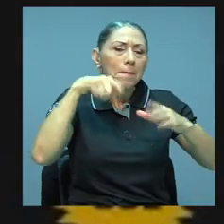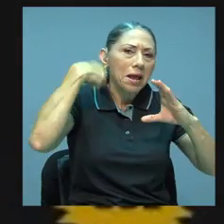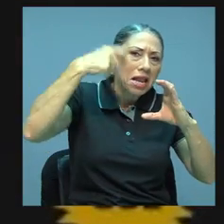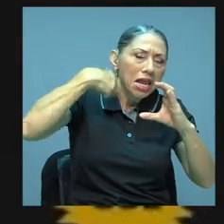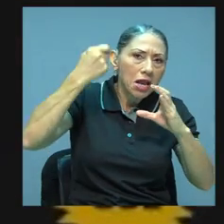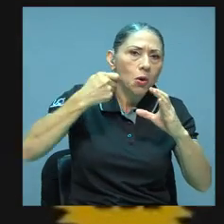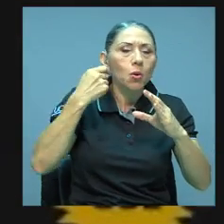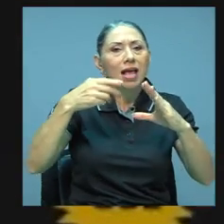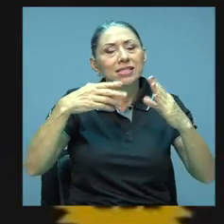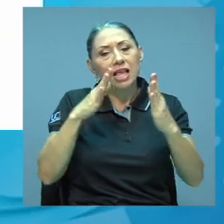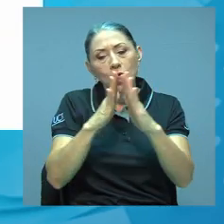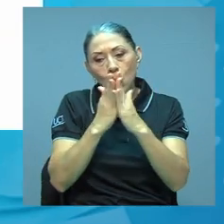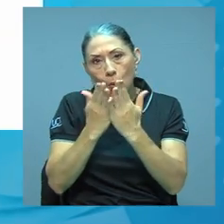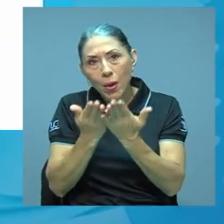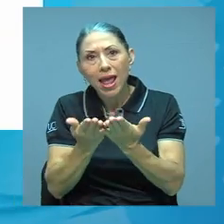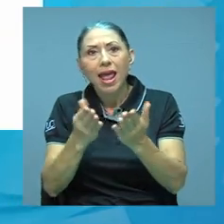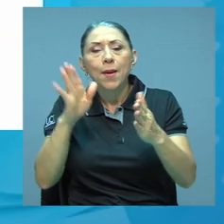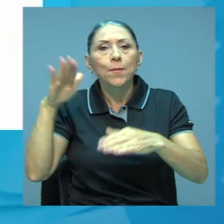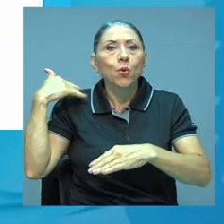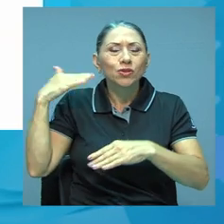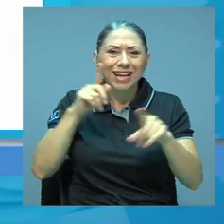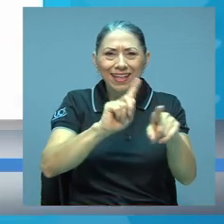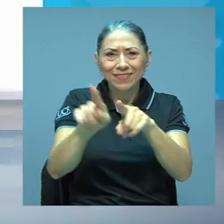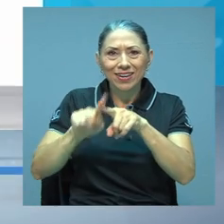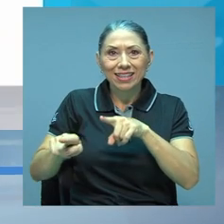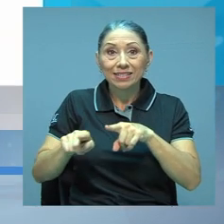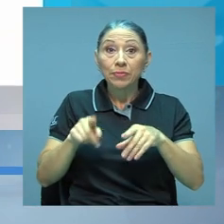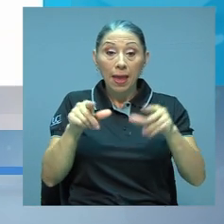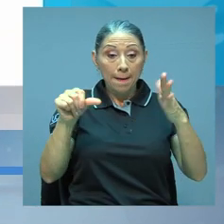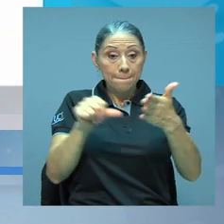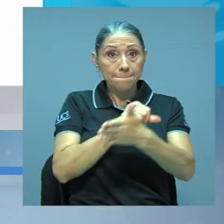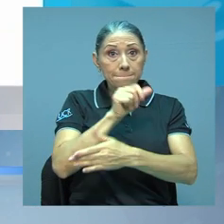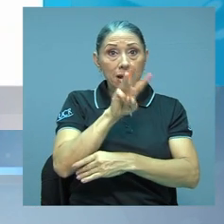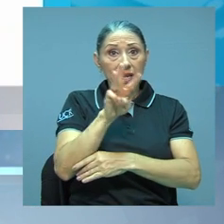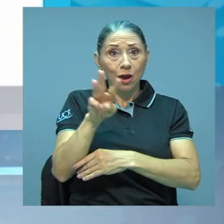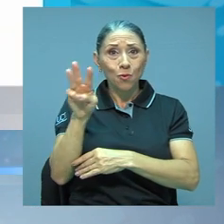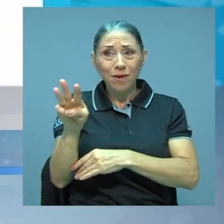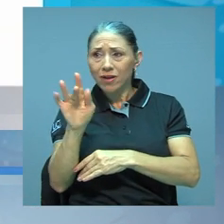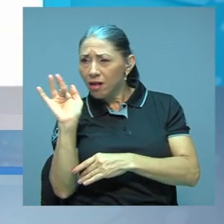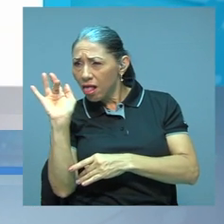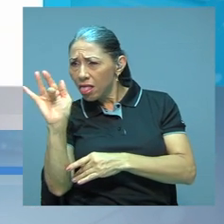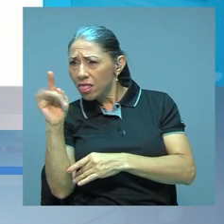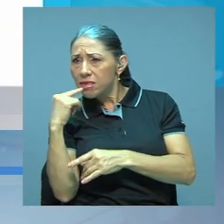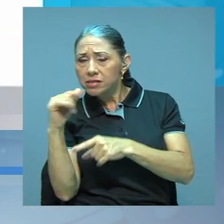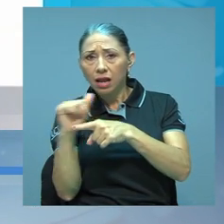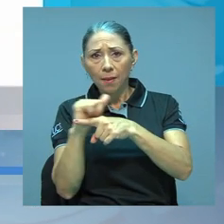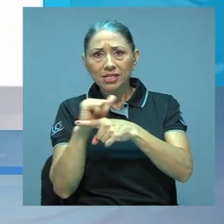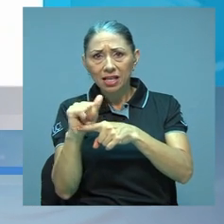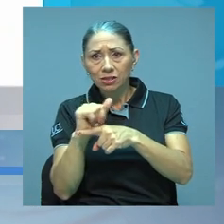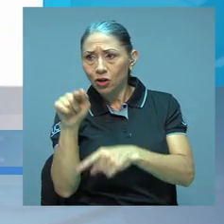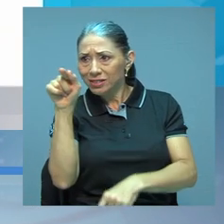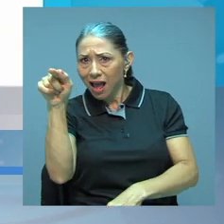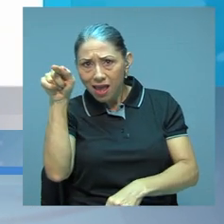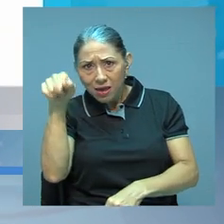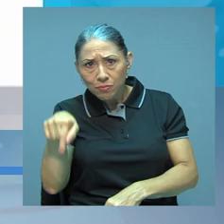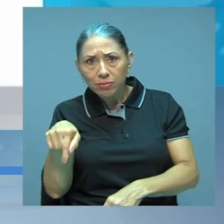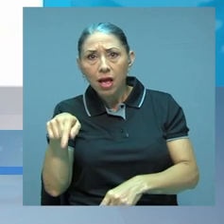música, entre otros. En la página web del observatorio tenemos como un link que dice capacitaciones, si se pueden